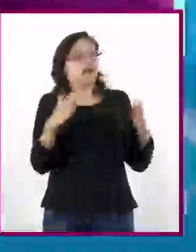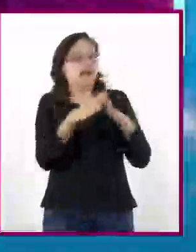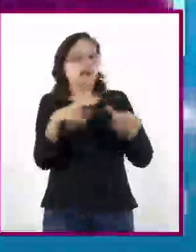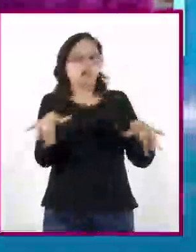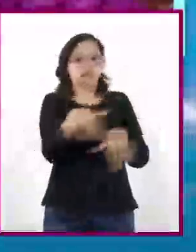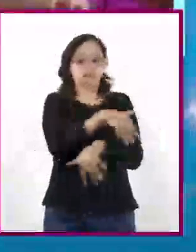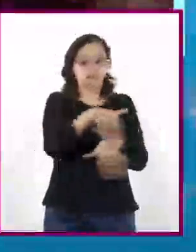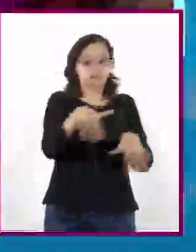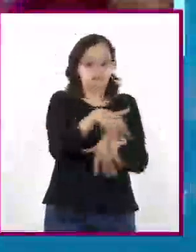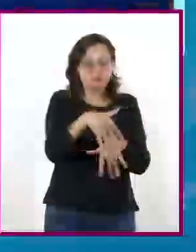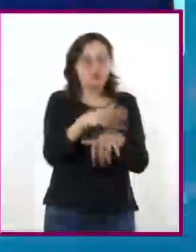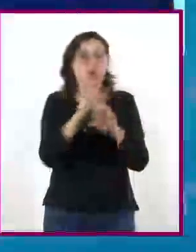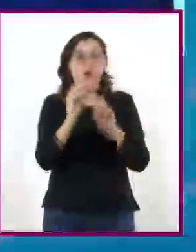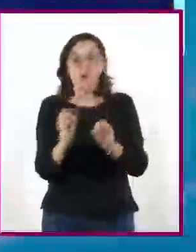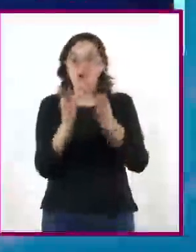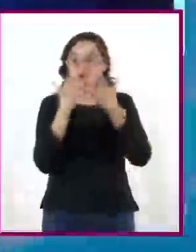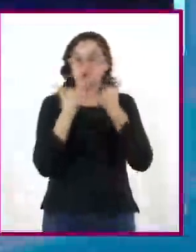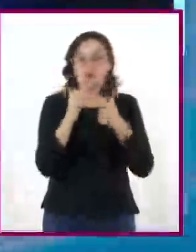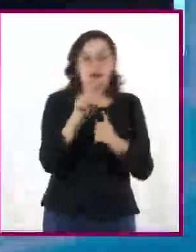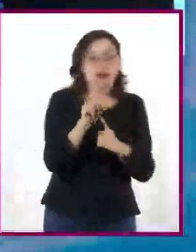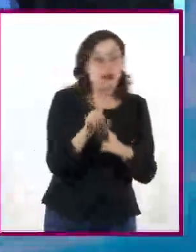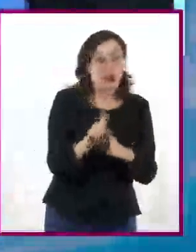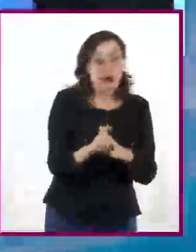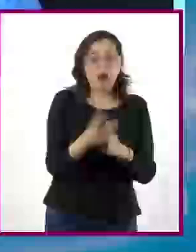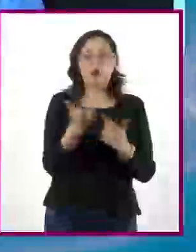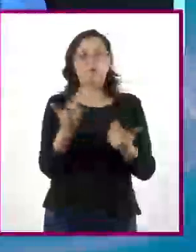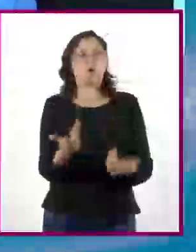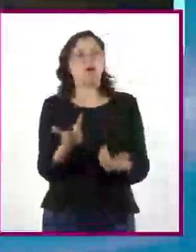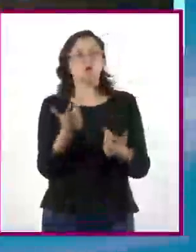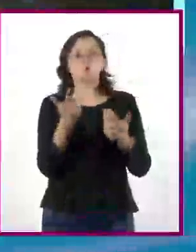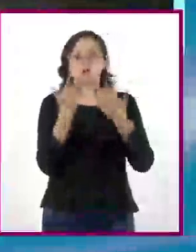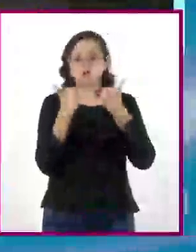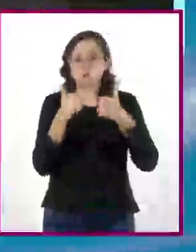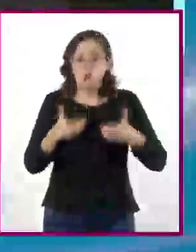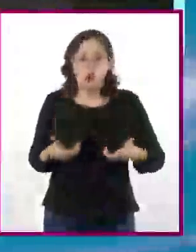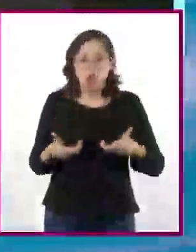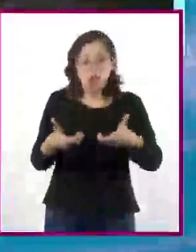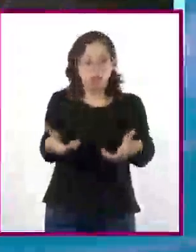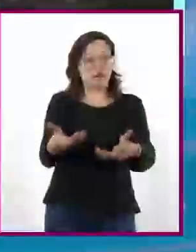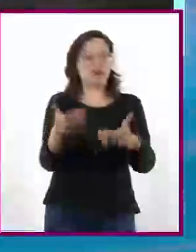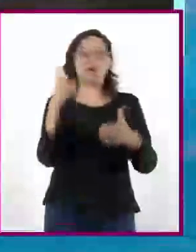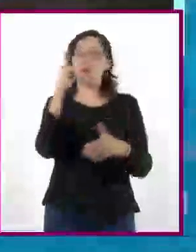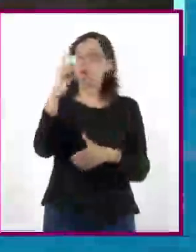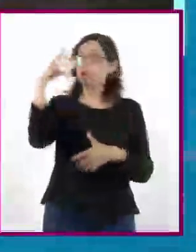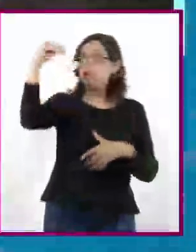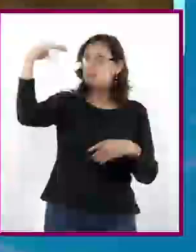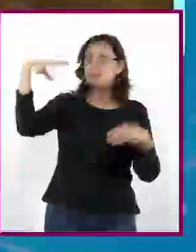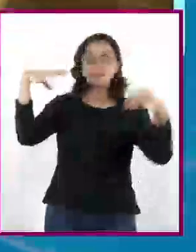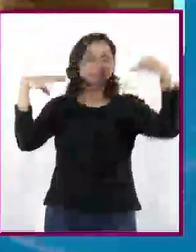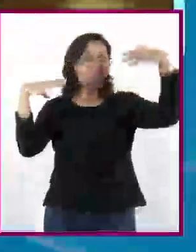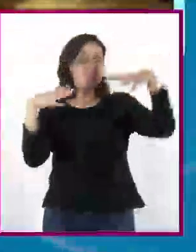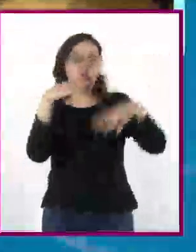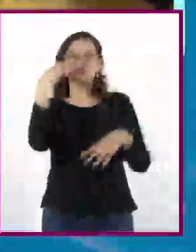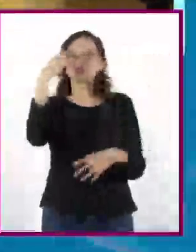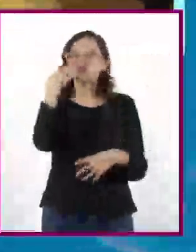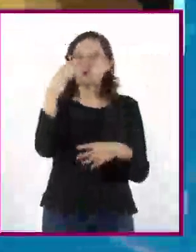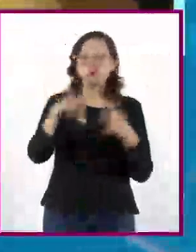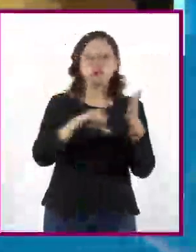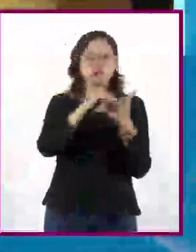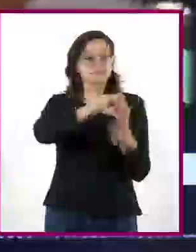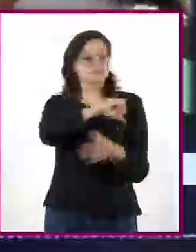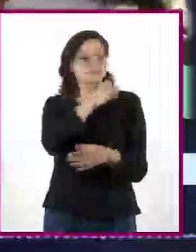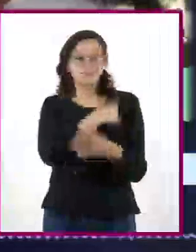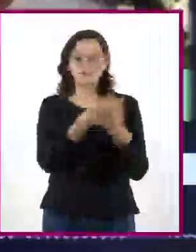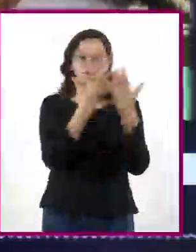Donde faltan o son deficientes los servicios básicos, como el agua potable, pavimentación, alumbrado público, escuelas y centros de